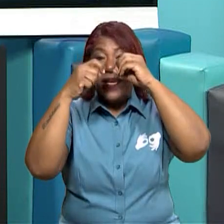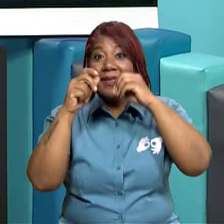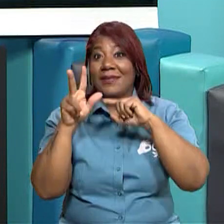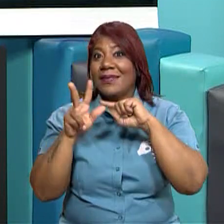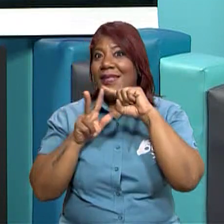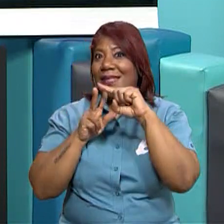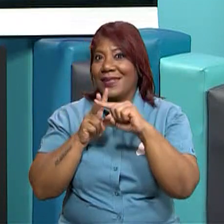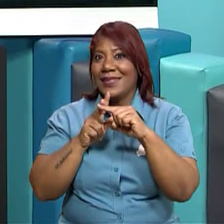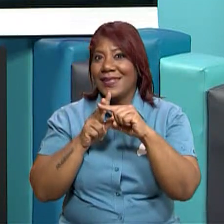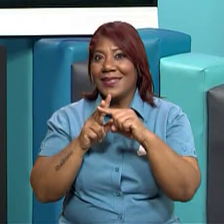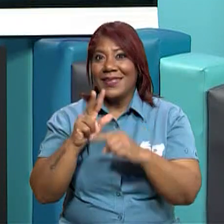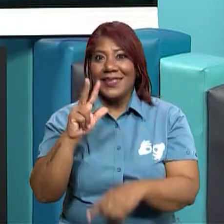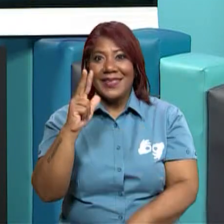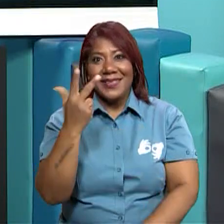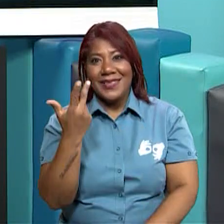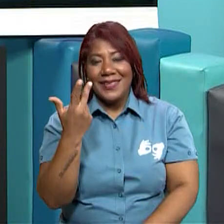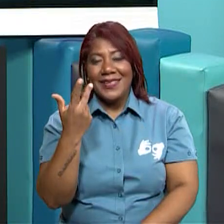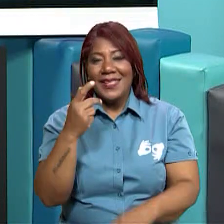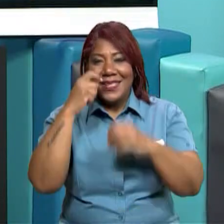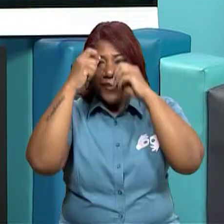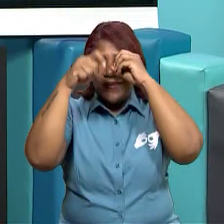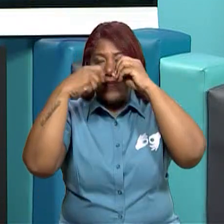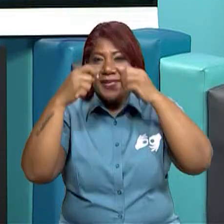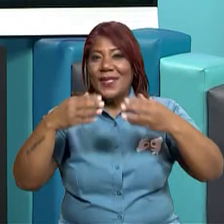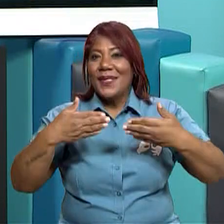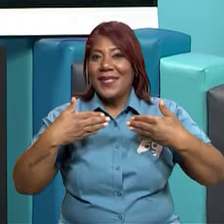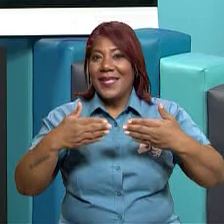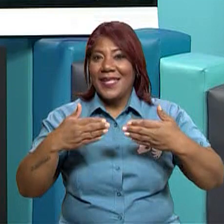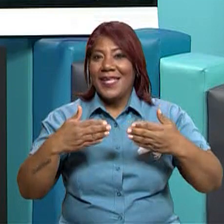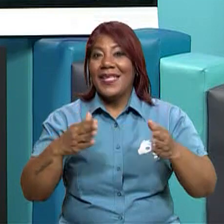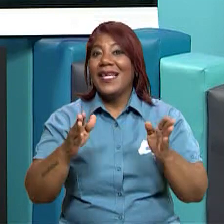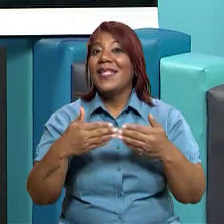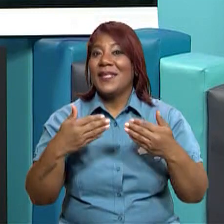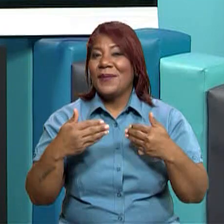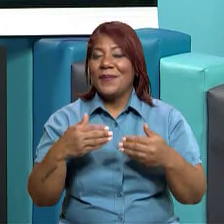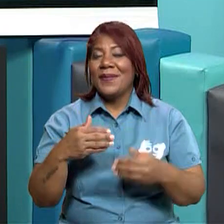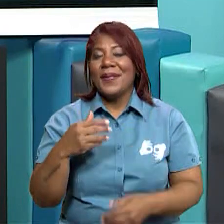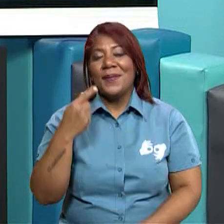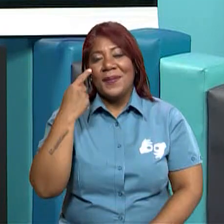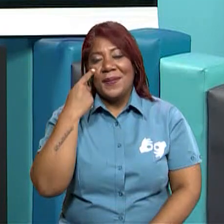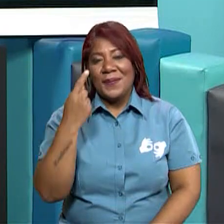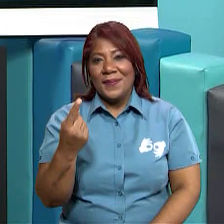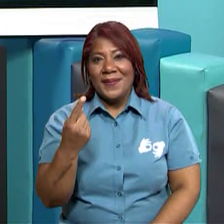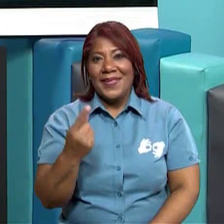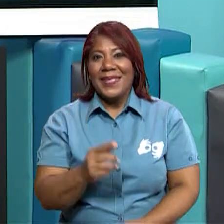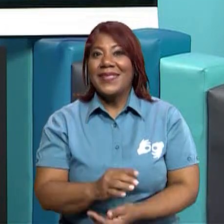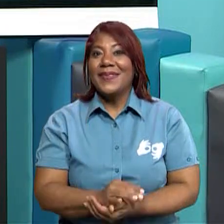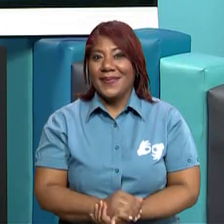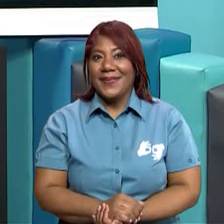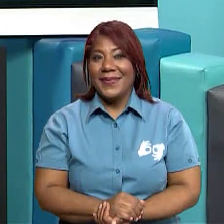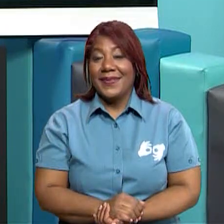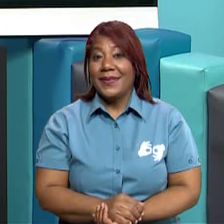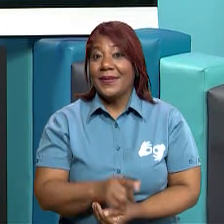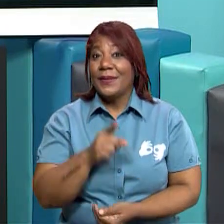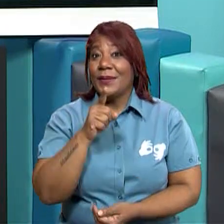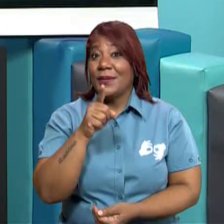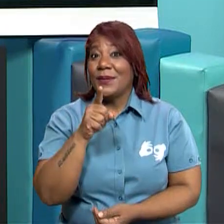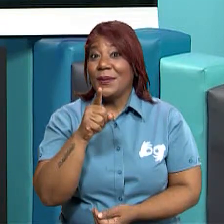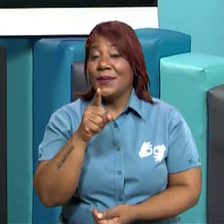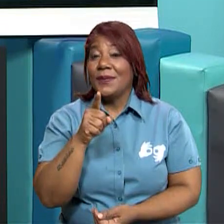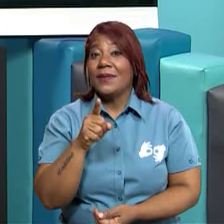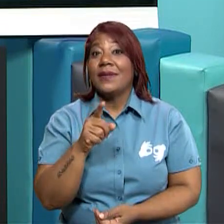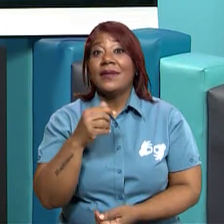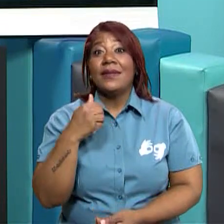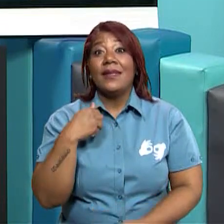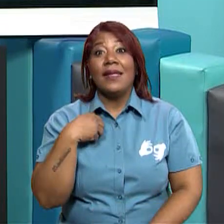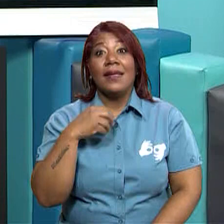Canal de Panamá. Y en este momento te invito a que veamos la tercera cápsula del Canal de Panamá. Eso quiere decir que llevamos tres